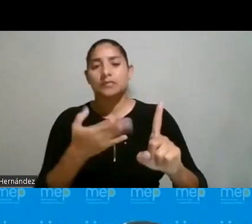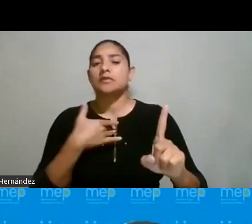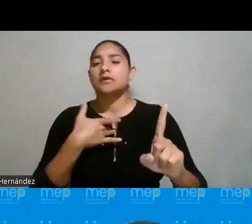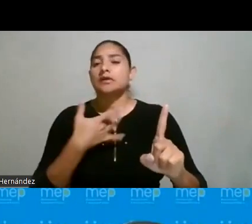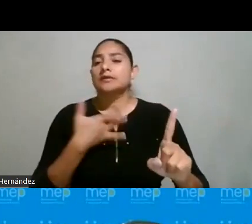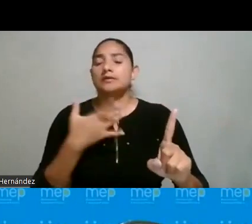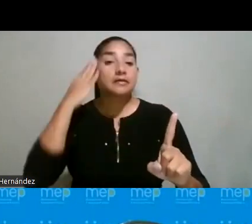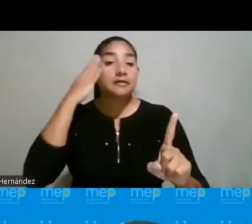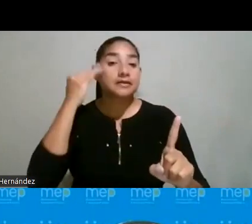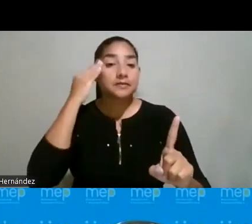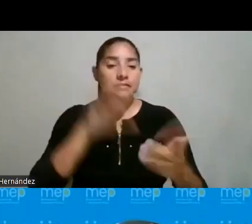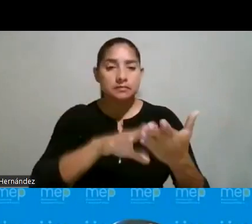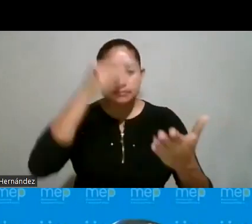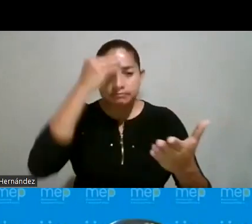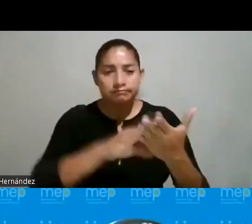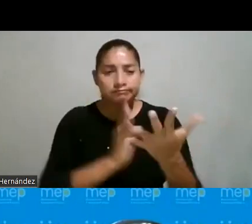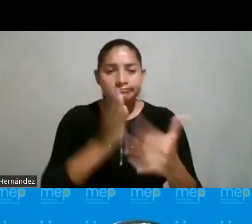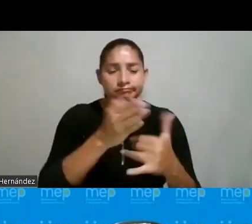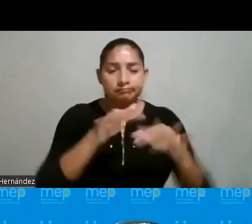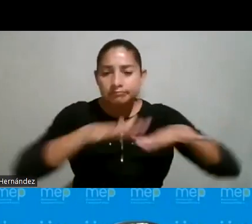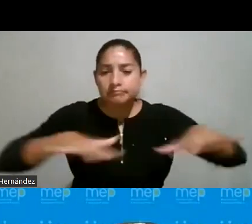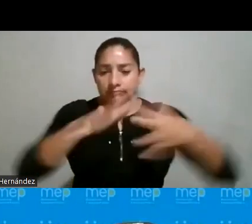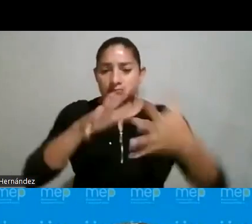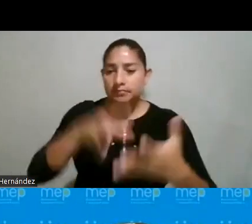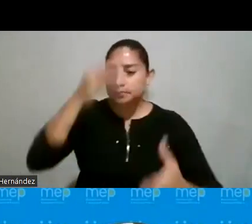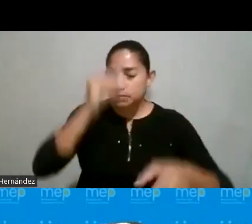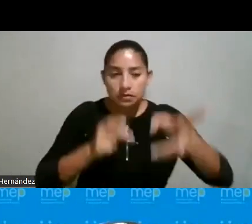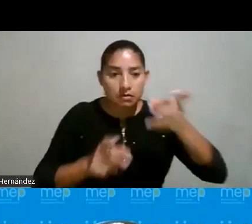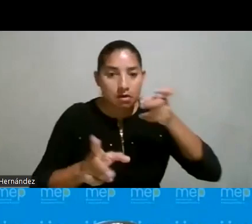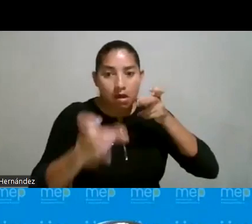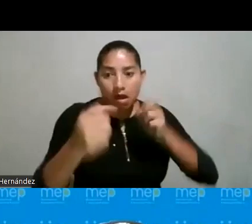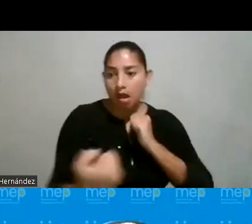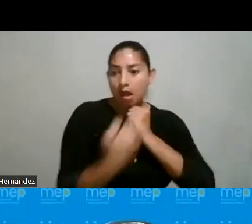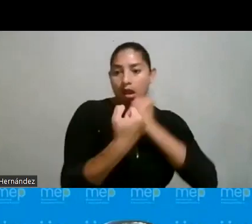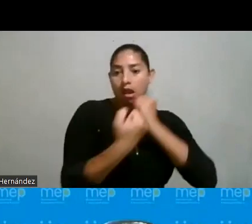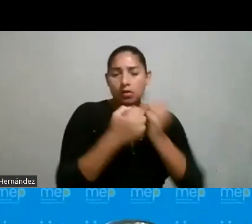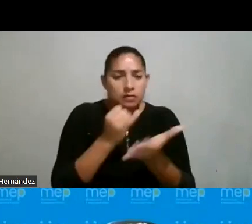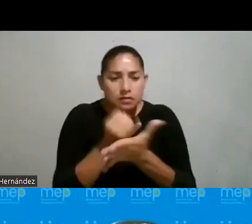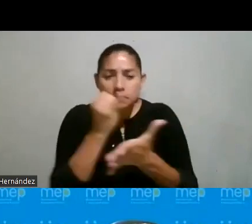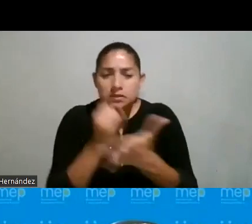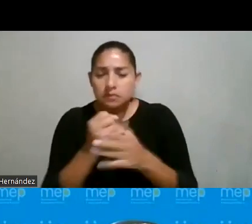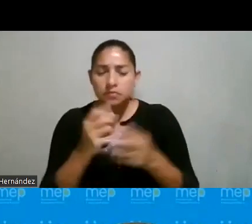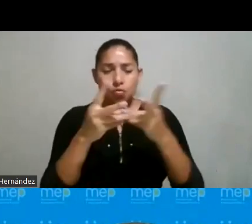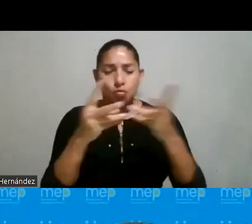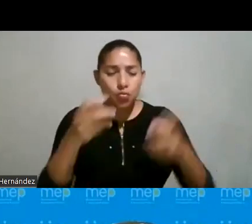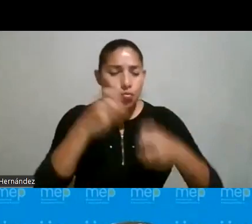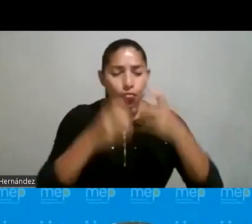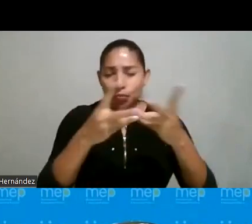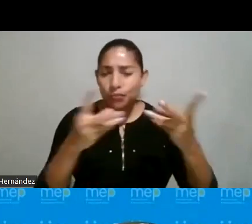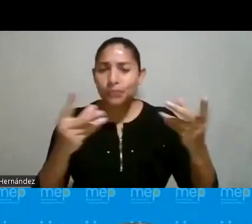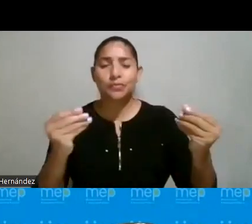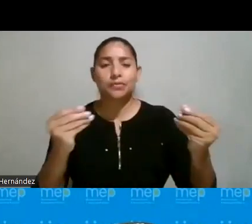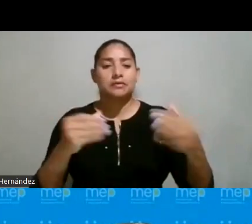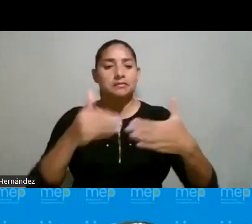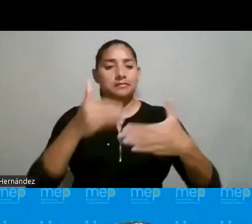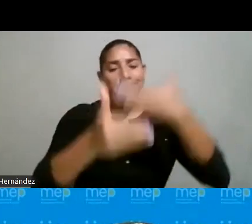experiencias educativas y mediante esos ambientes de aprendizaje que favorecen la indagación, la resolución de problemas y